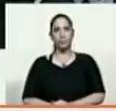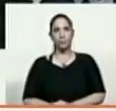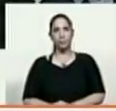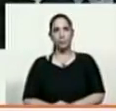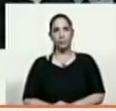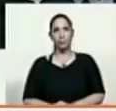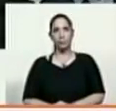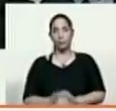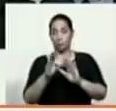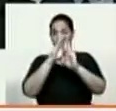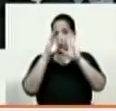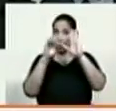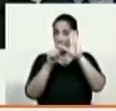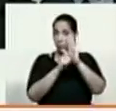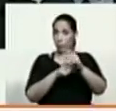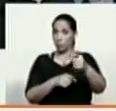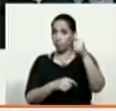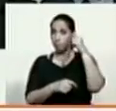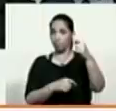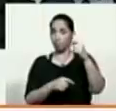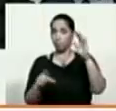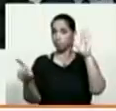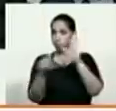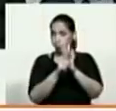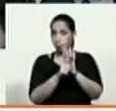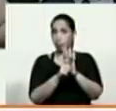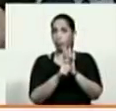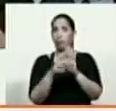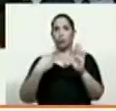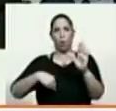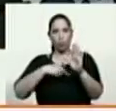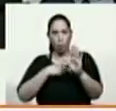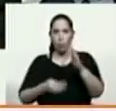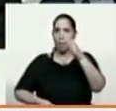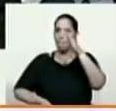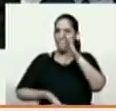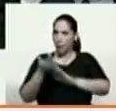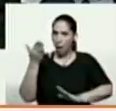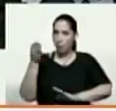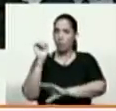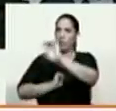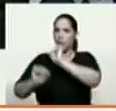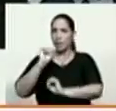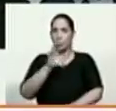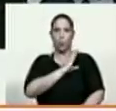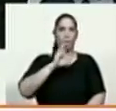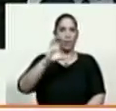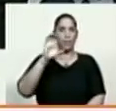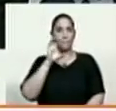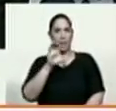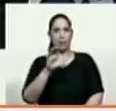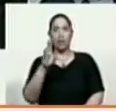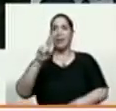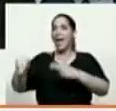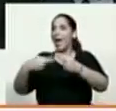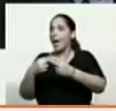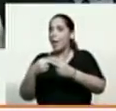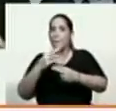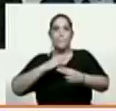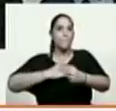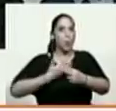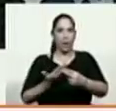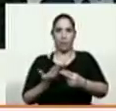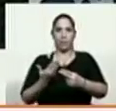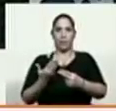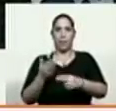con la Constitución en la mano y la ley en la mano vamos a defender la soberanía de este país nadie puede porque